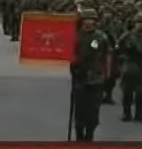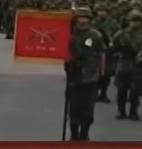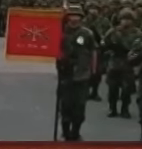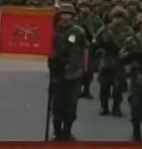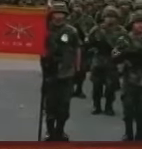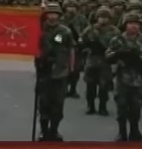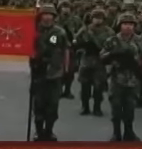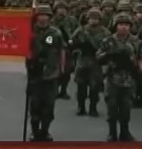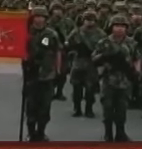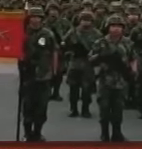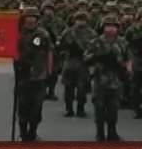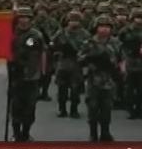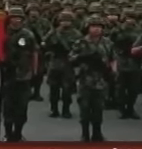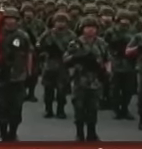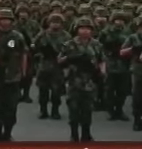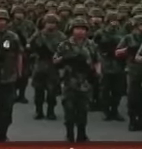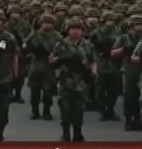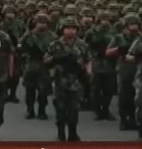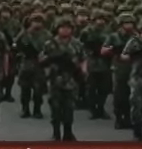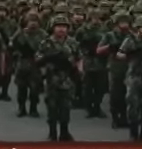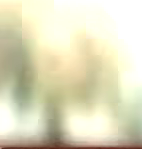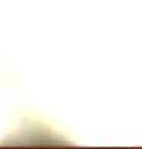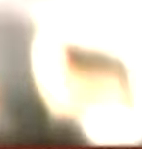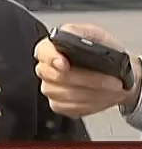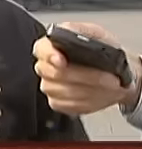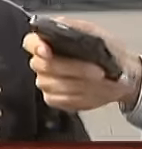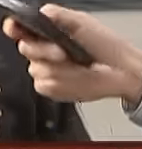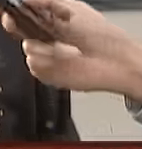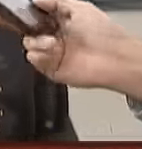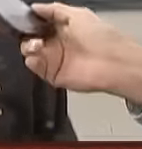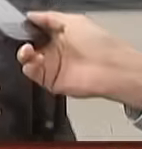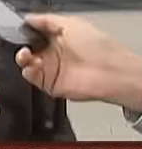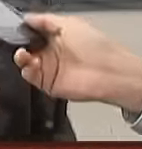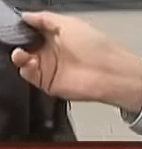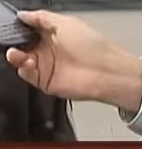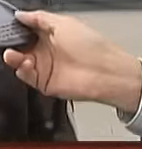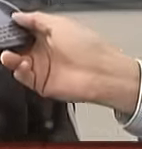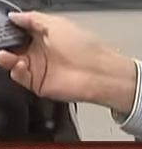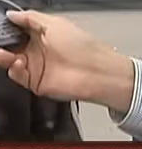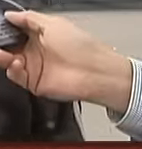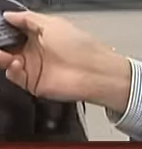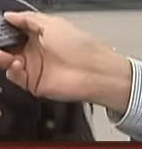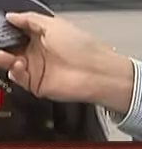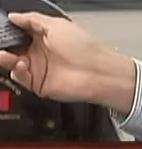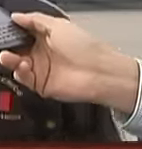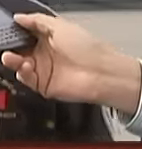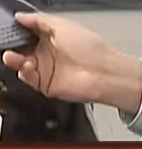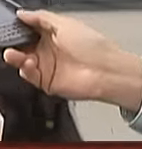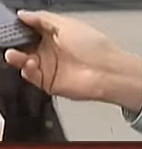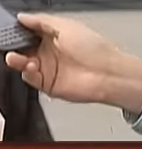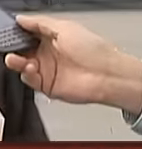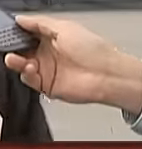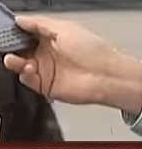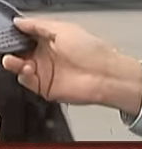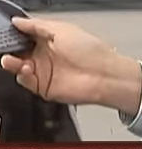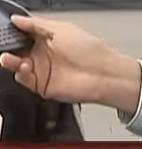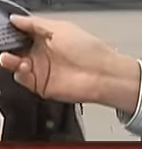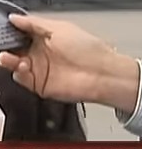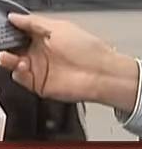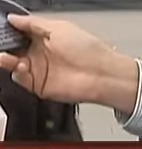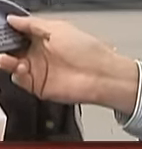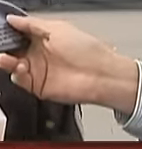disfrutar En el festejo Por la independencia De nuestro país El personal Se le reúne Desde aproximadamente 6 semanas antes Para